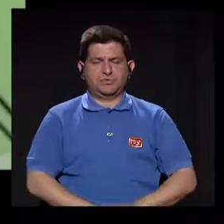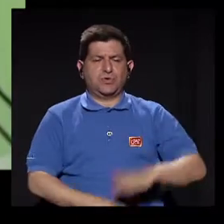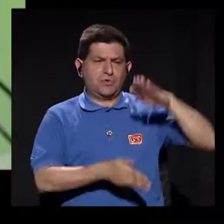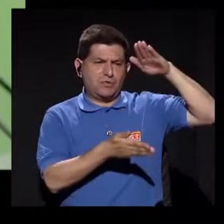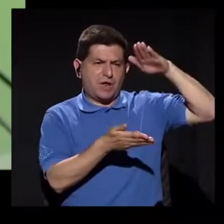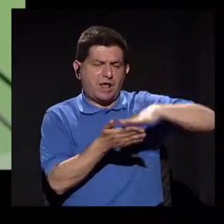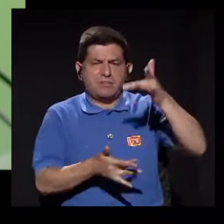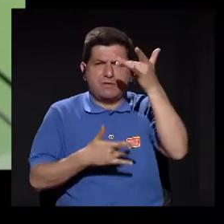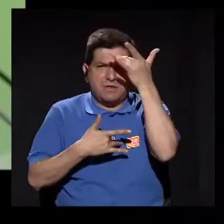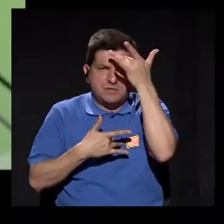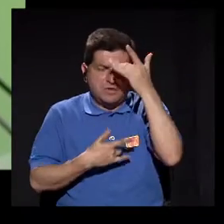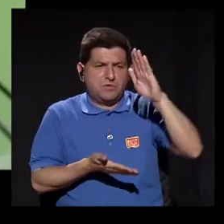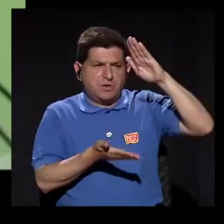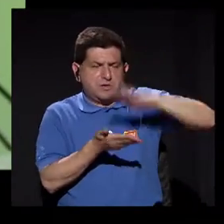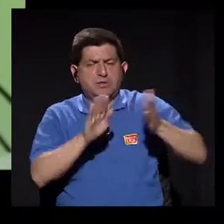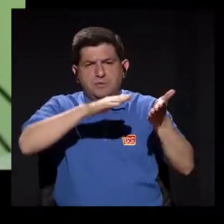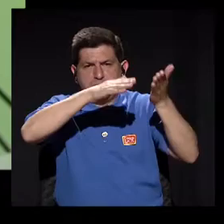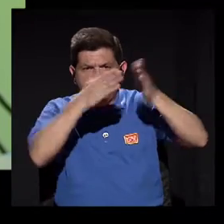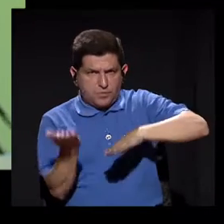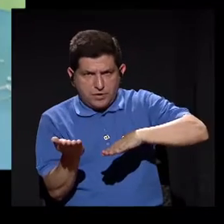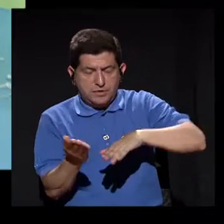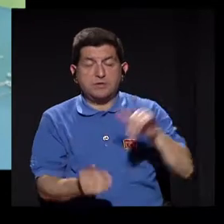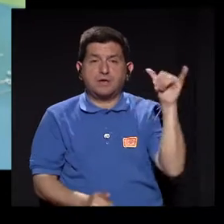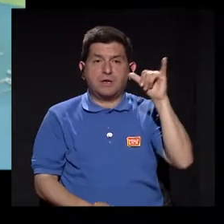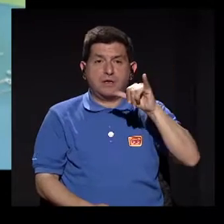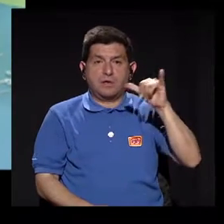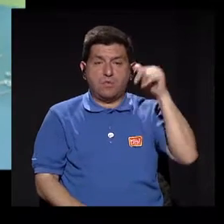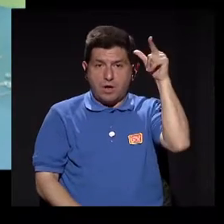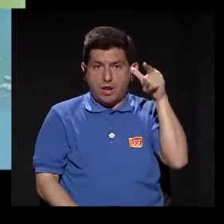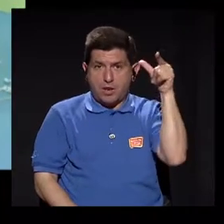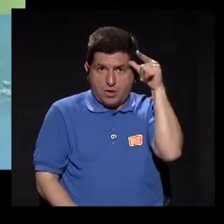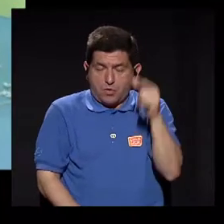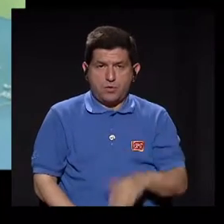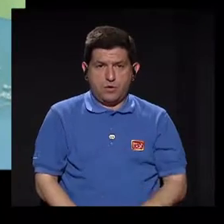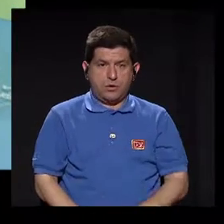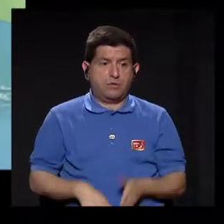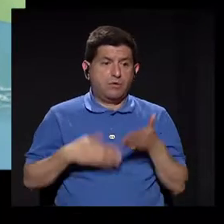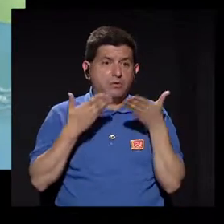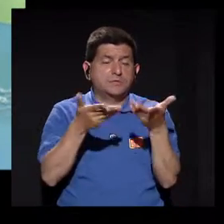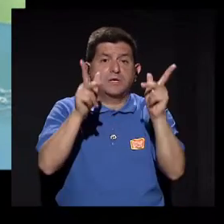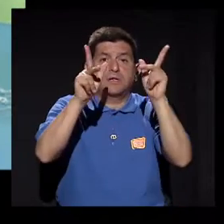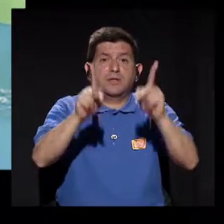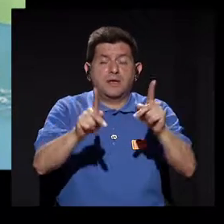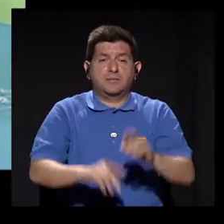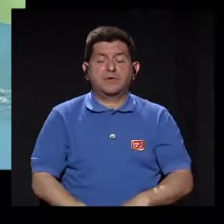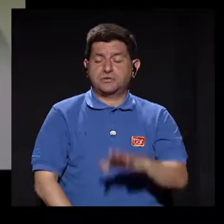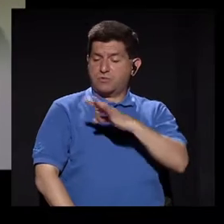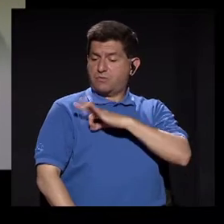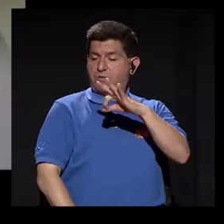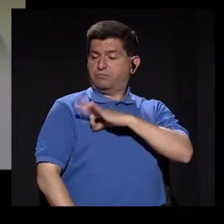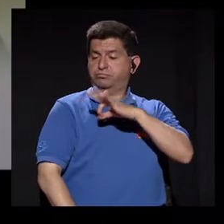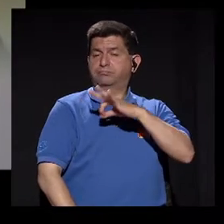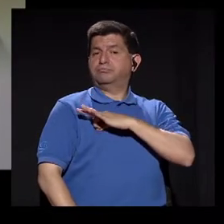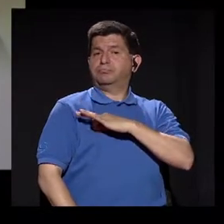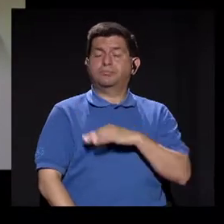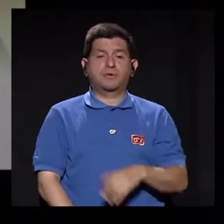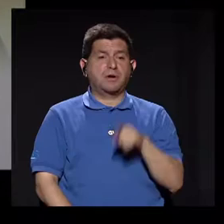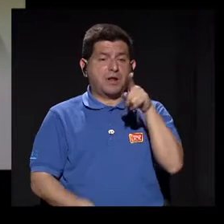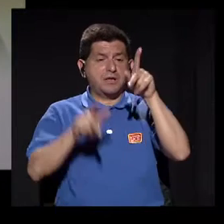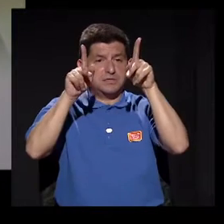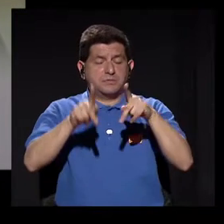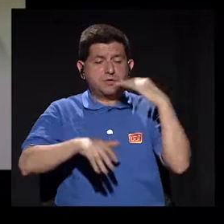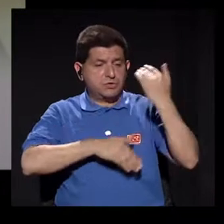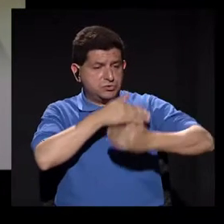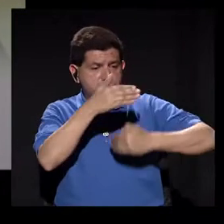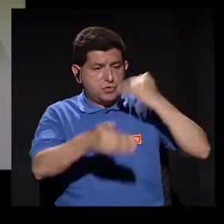paciente, disminuir la enfermedad, disminuir la mortalidad y por supuesto brindarle mucho beneficio a hacer